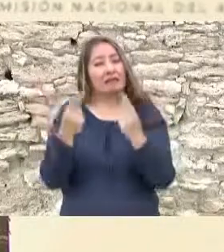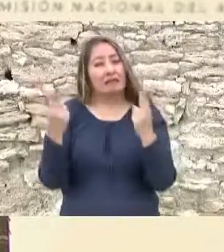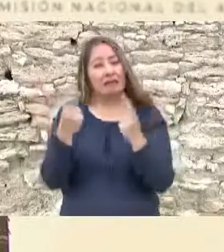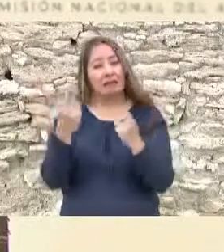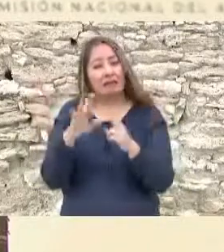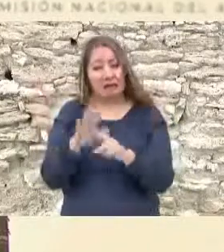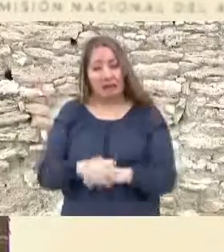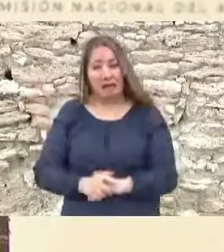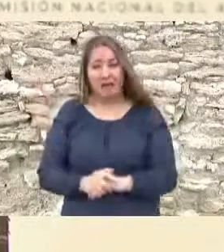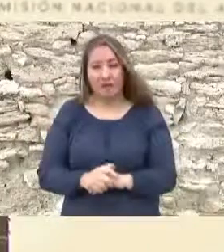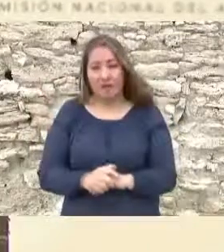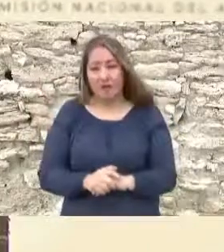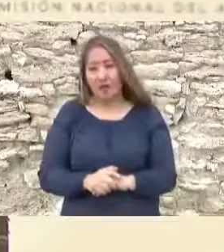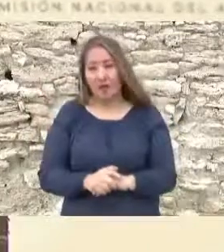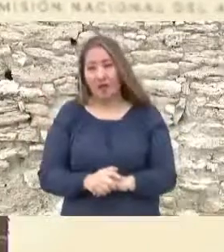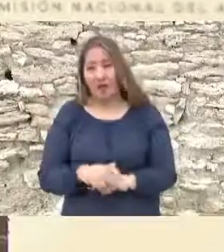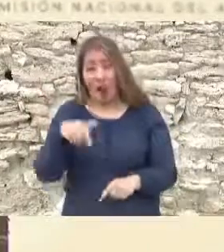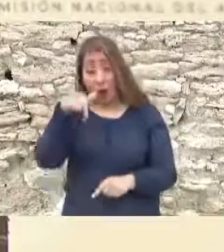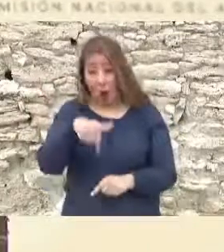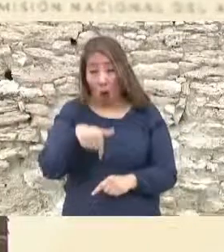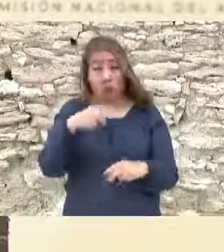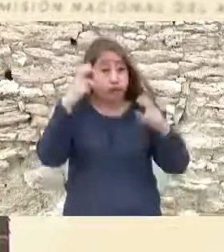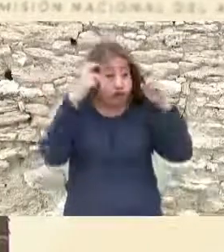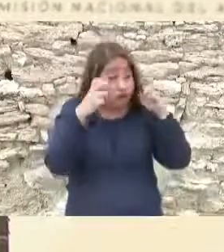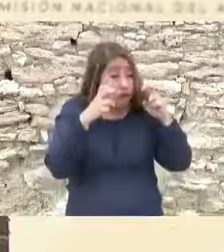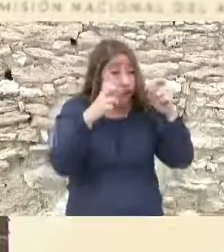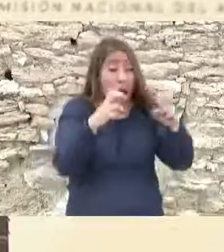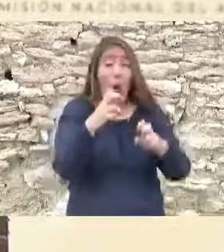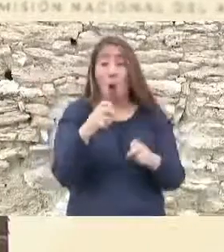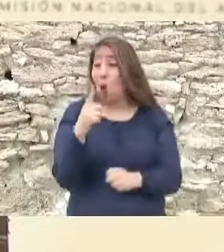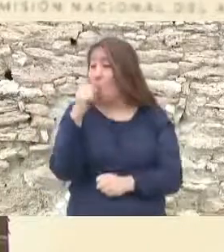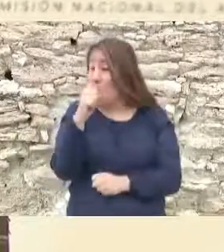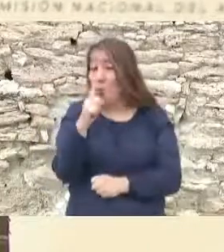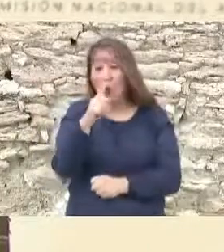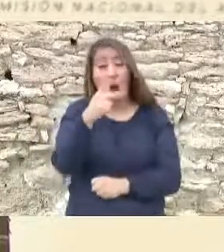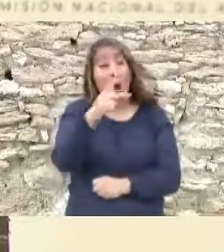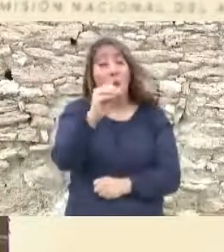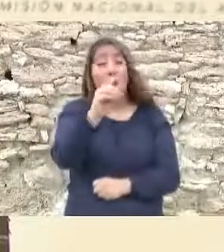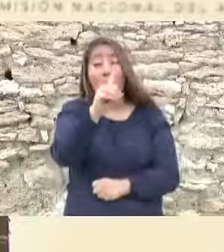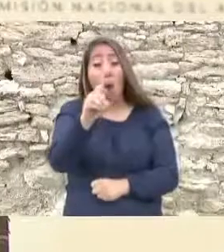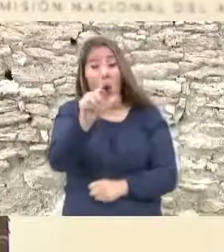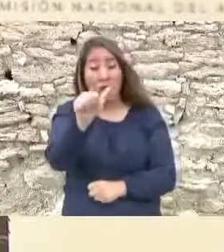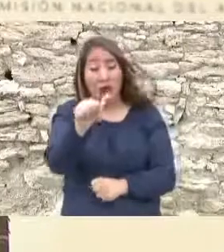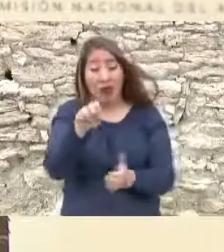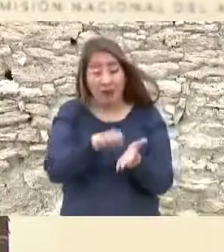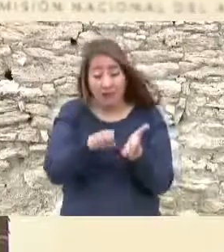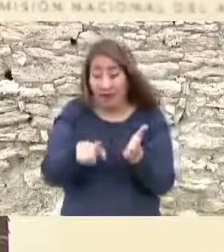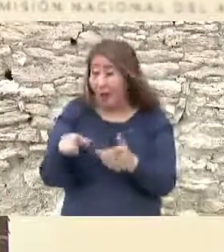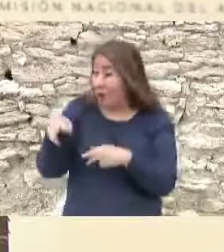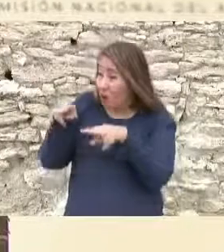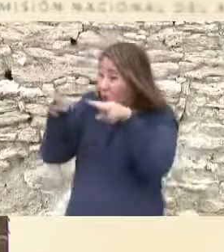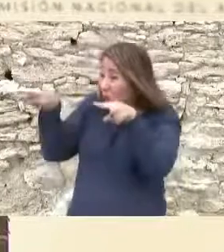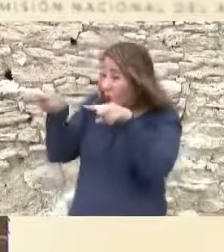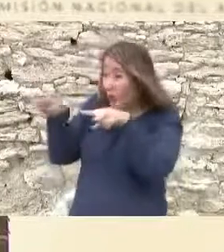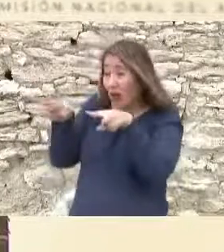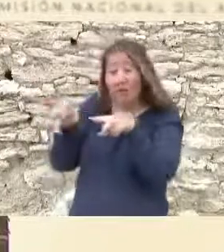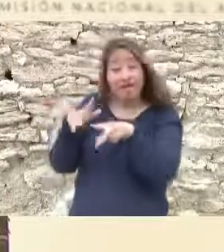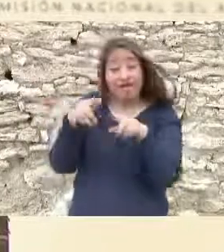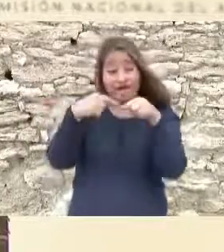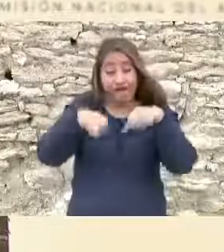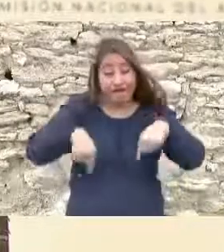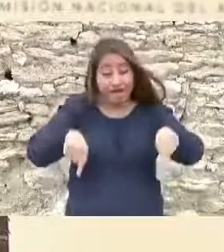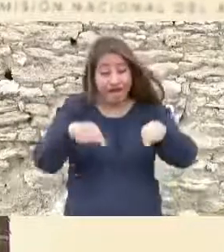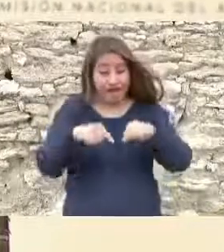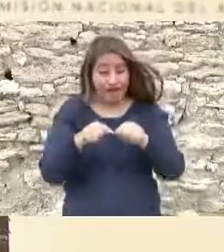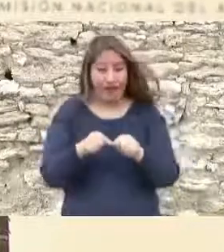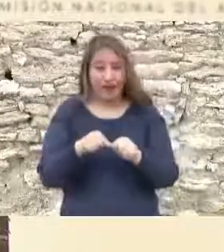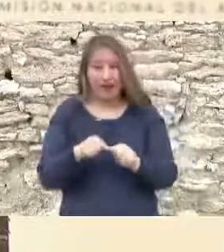fuentes de empleo. El día de hoy visitamos una poza que es resultado de un ejemplo de colaboración interinstitucional y de